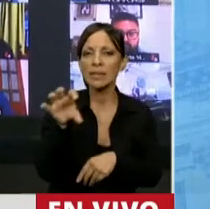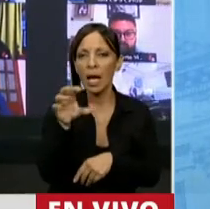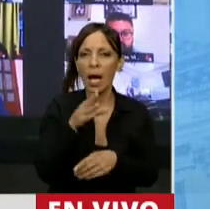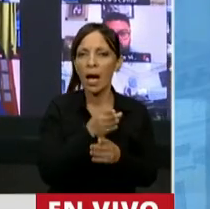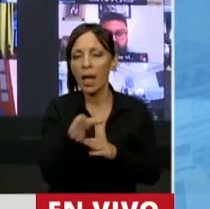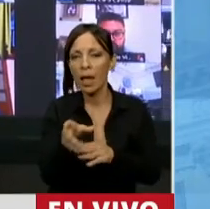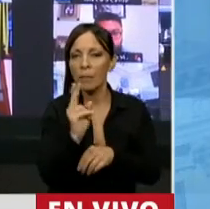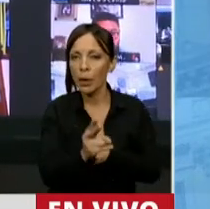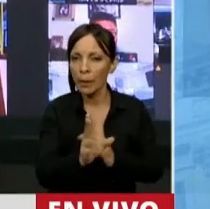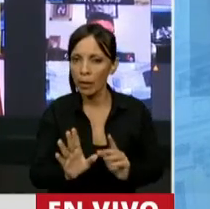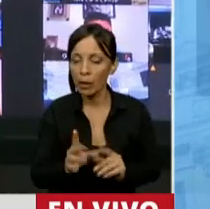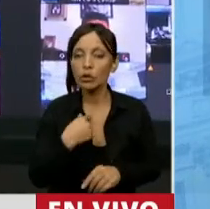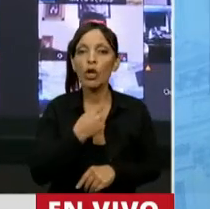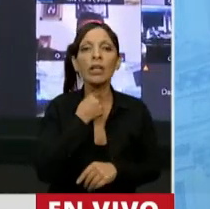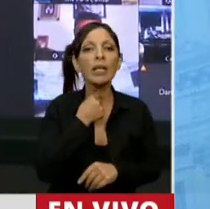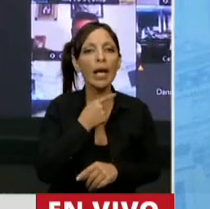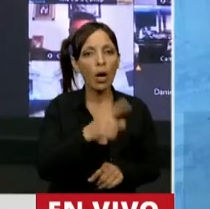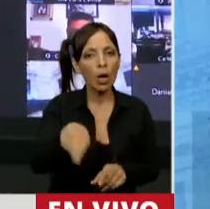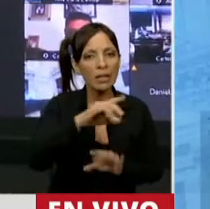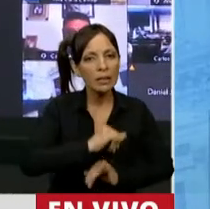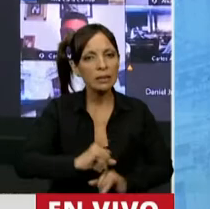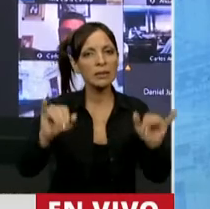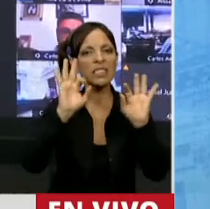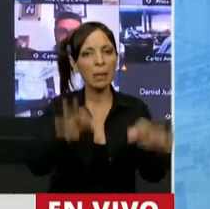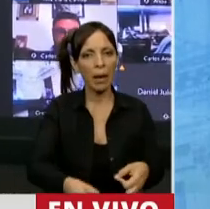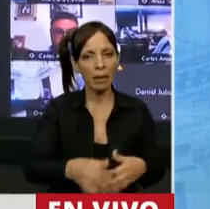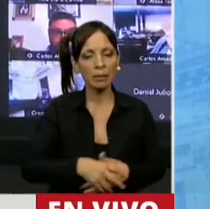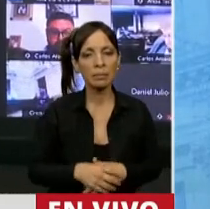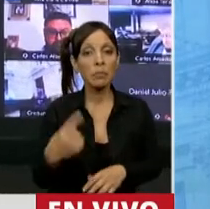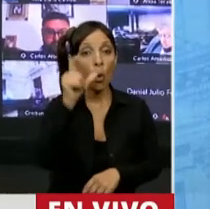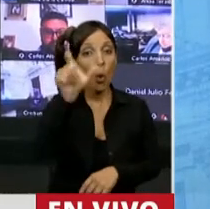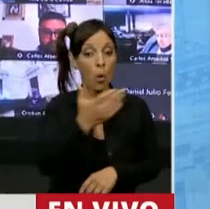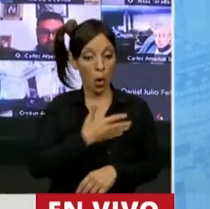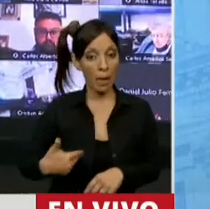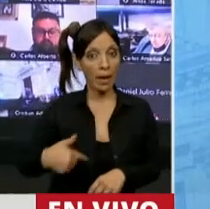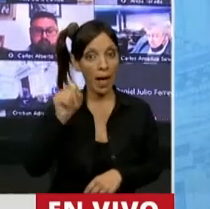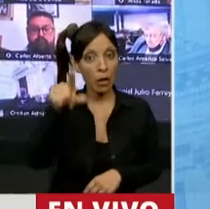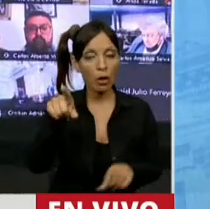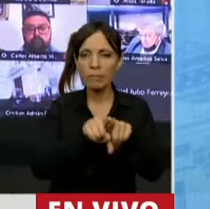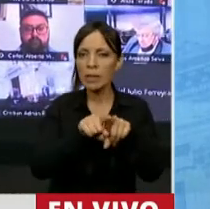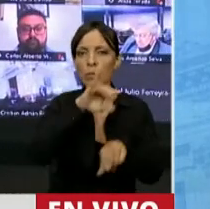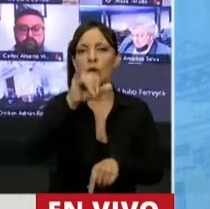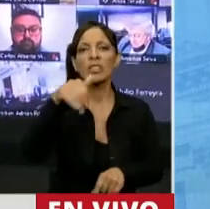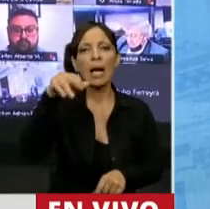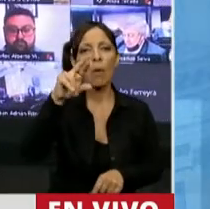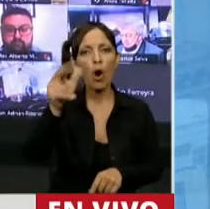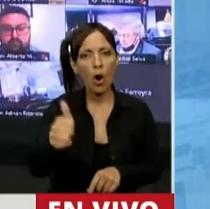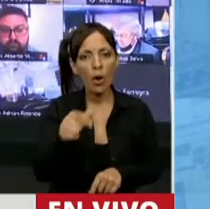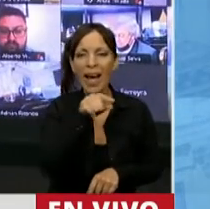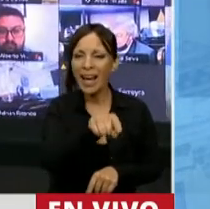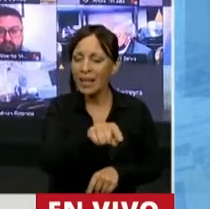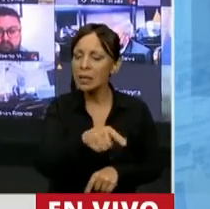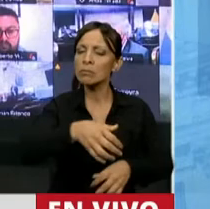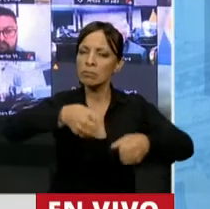Pero quiero que se conozca, señor presidente, que un gobernador como el doctor Zamora se ha puesto